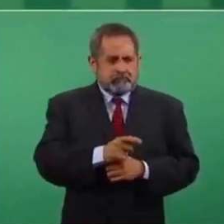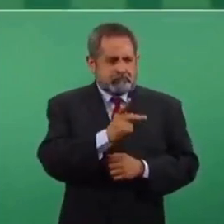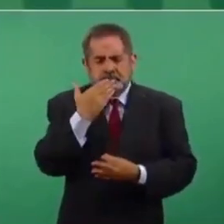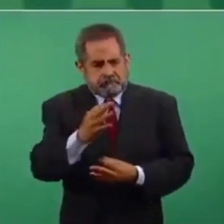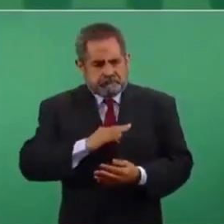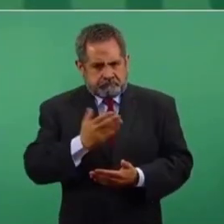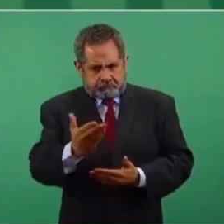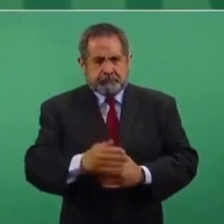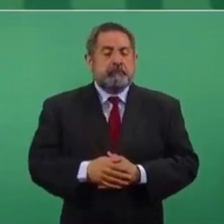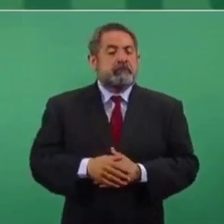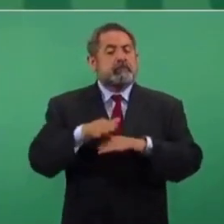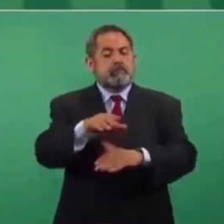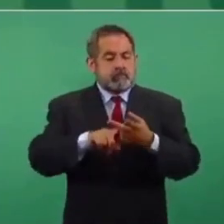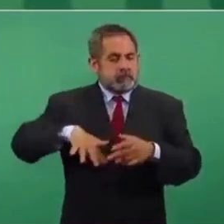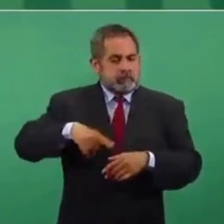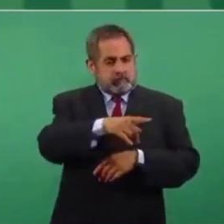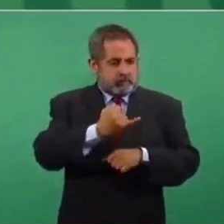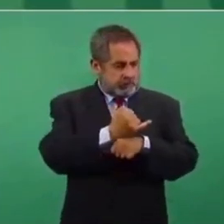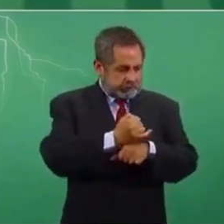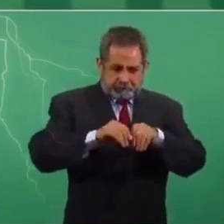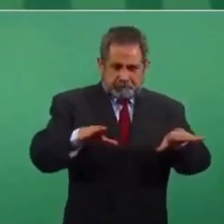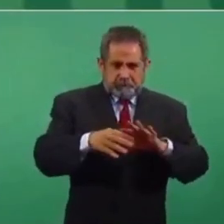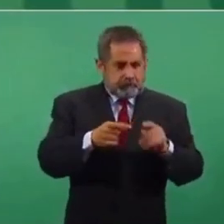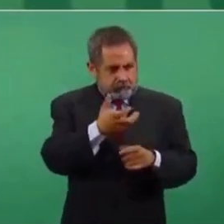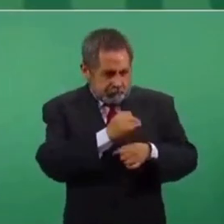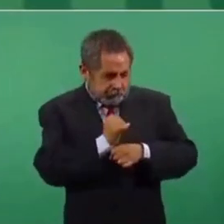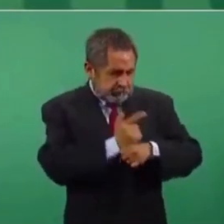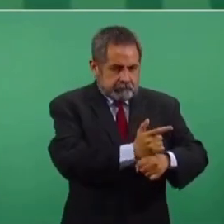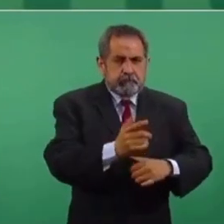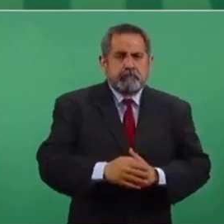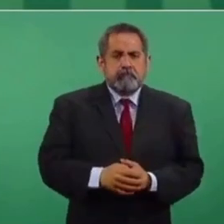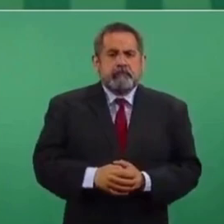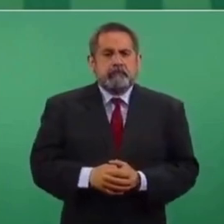proceso. Cerca de la investigación que realizaste,